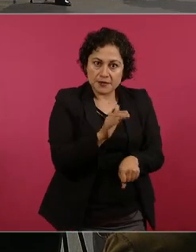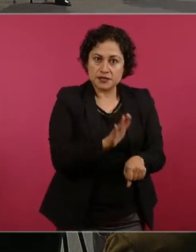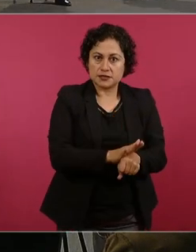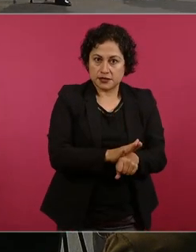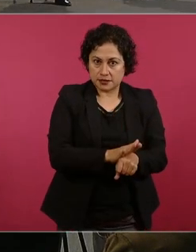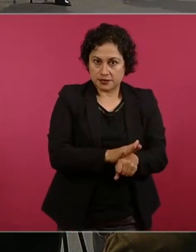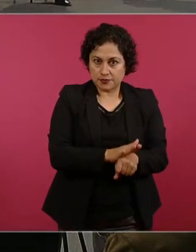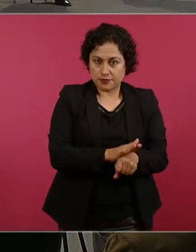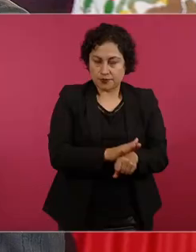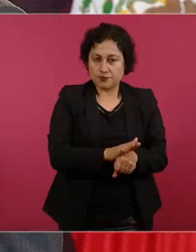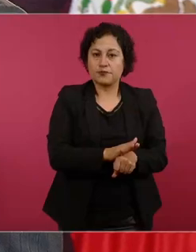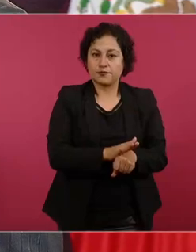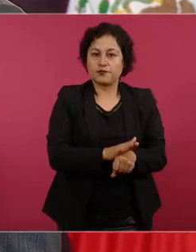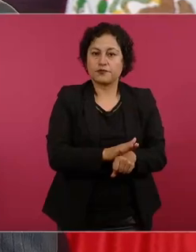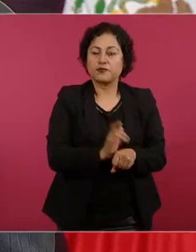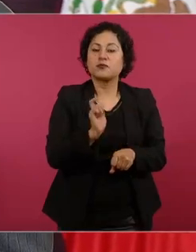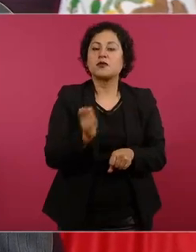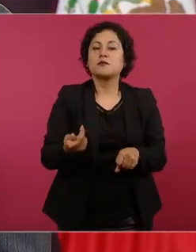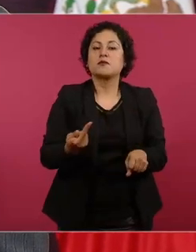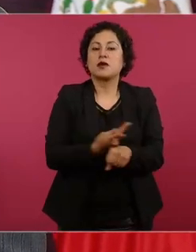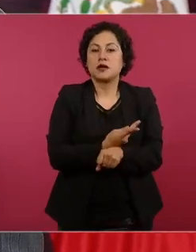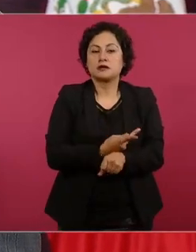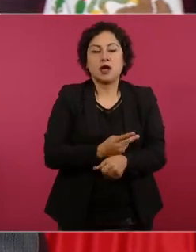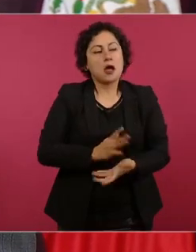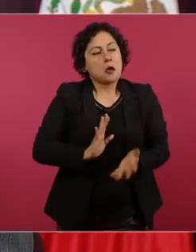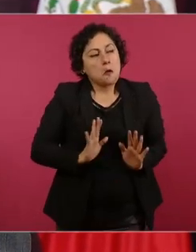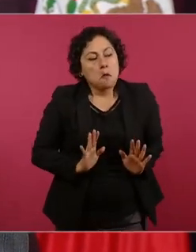cual significó dejar de cobrar